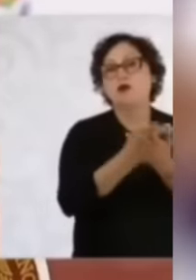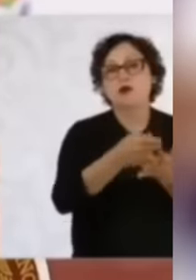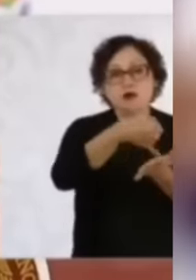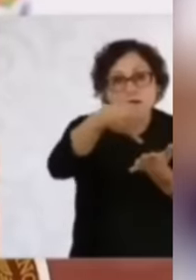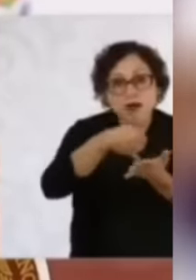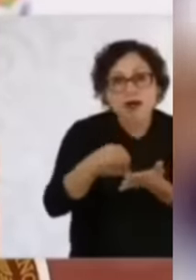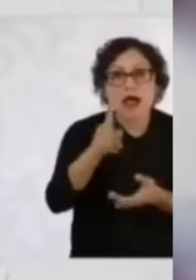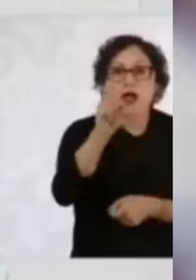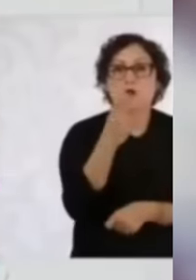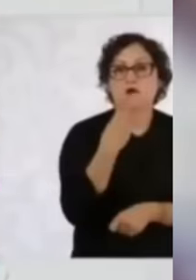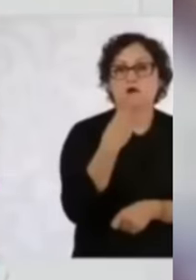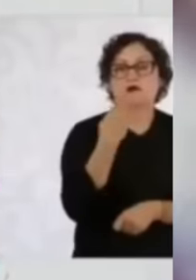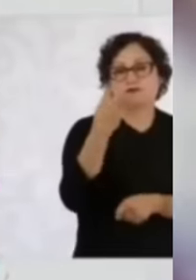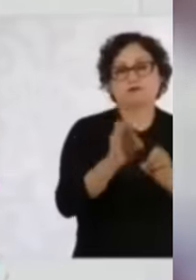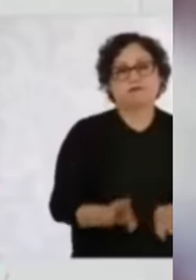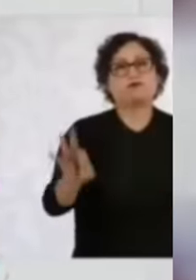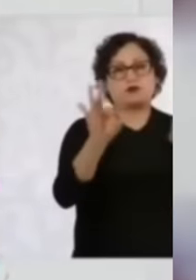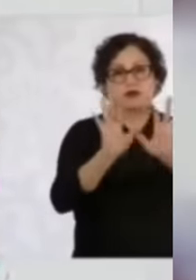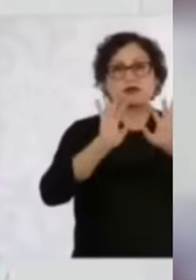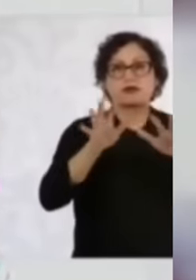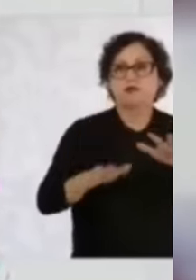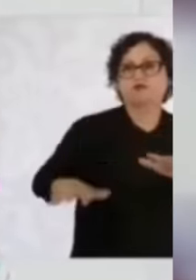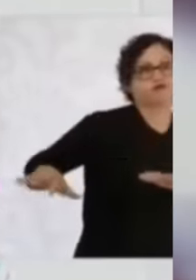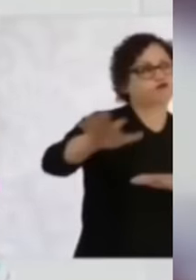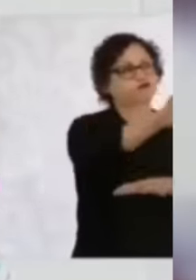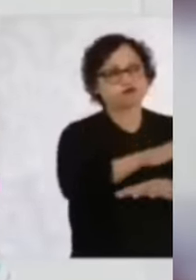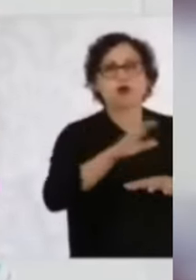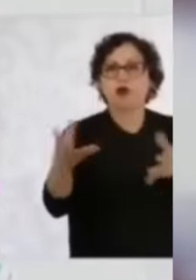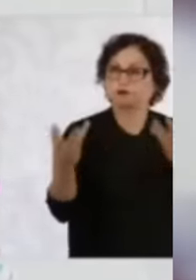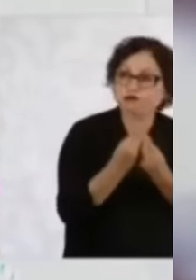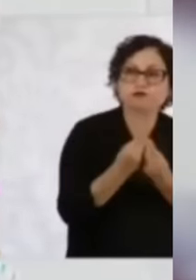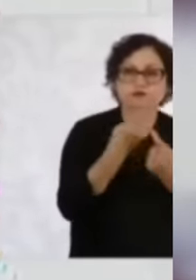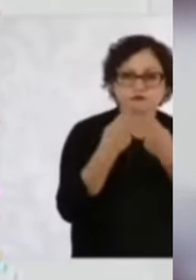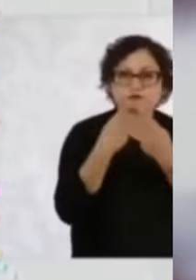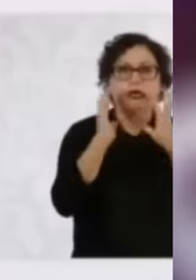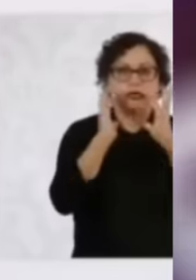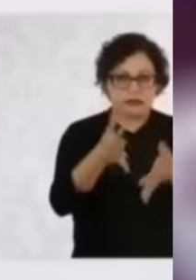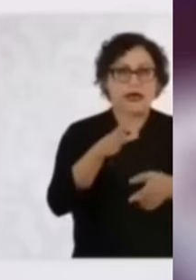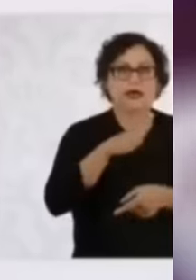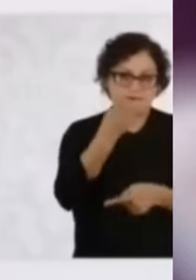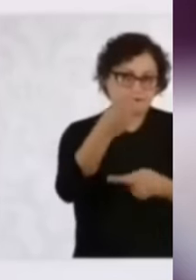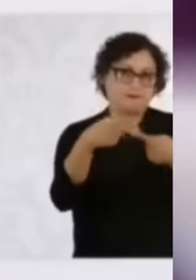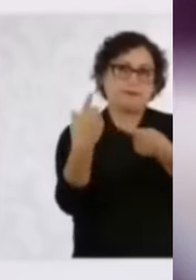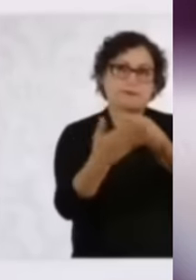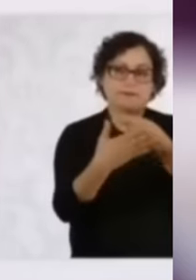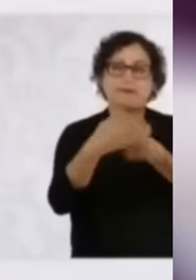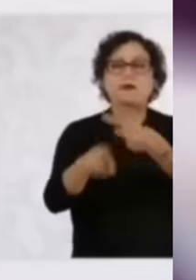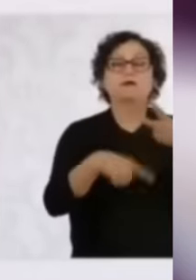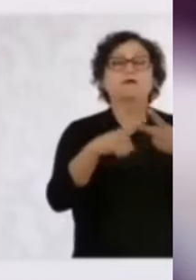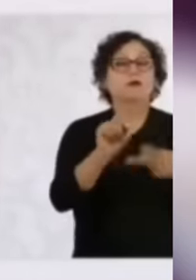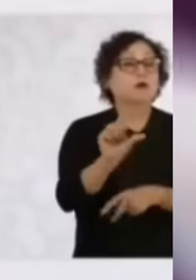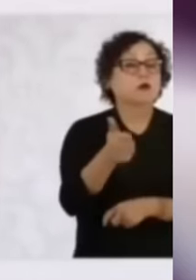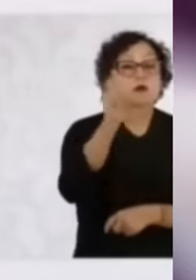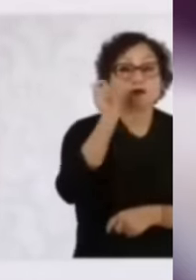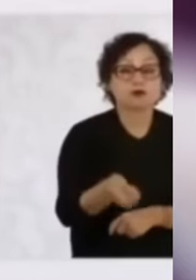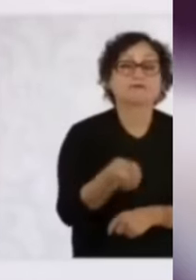y se está trabajando con los distritos de riego ya. Ese es uno. El segundo tiene que ver